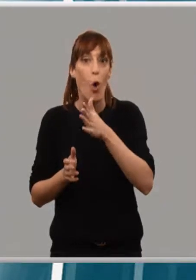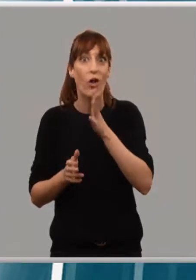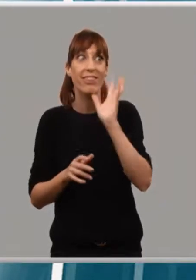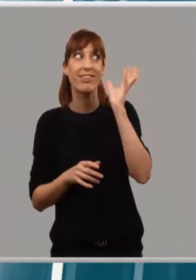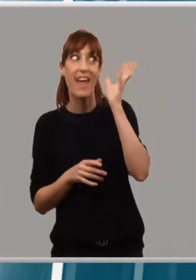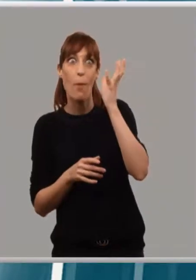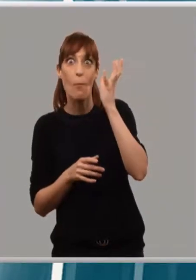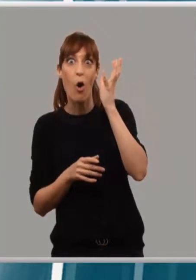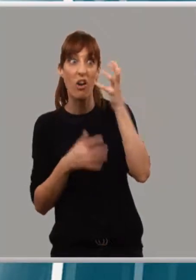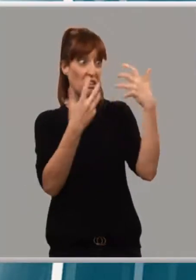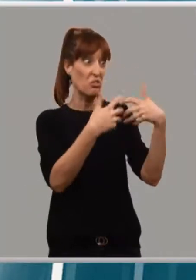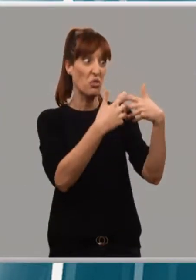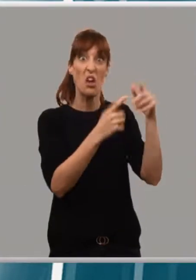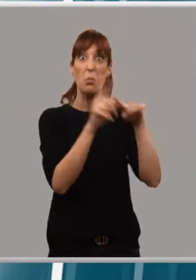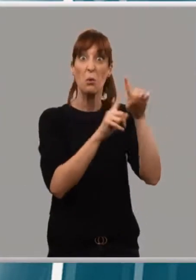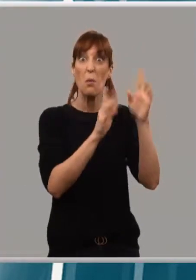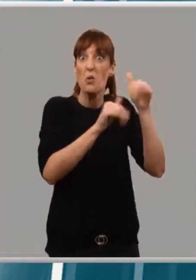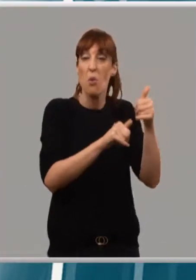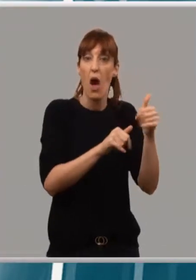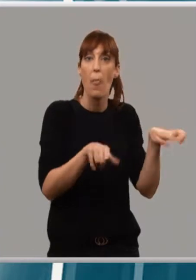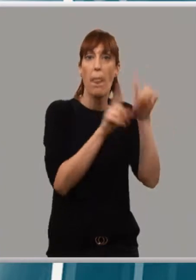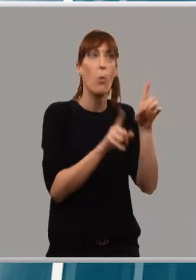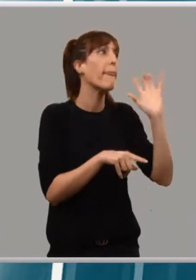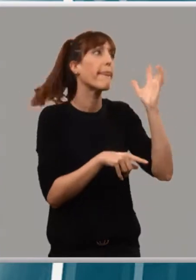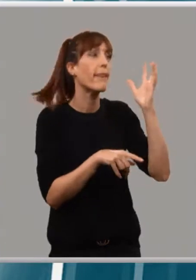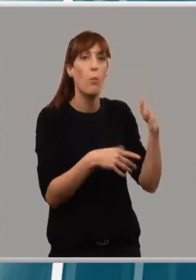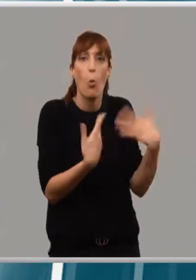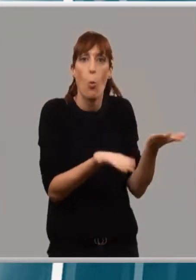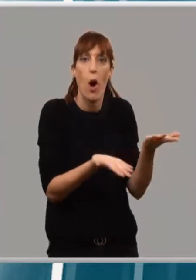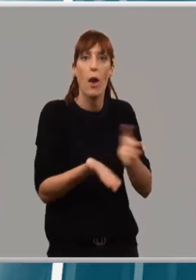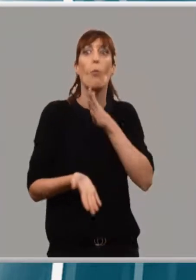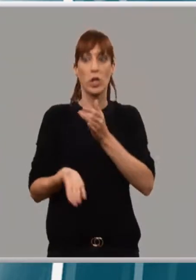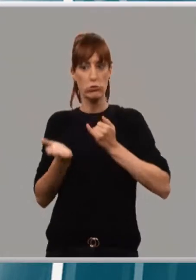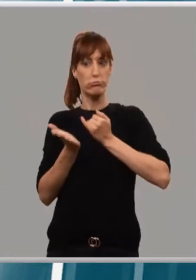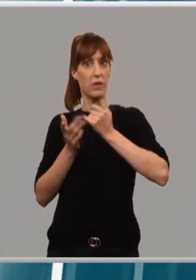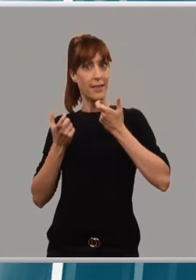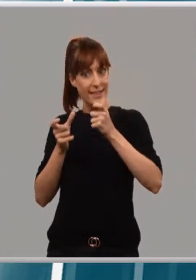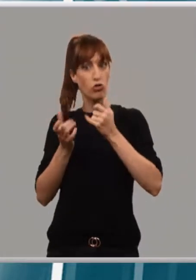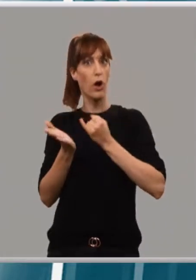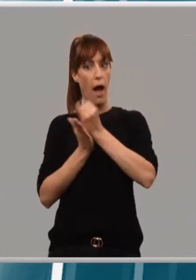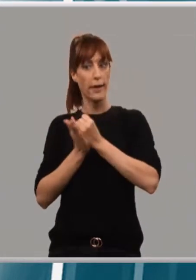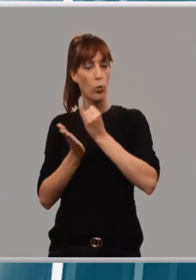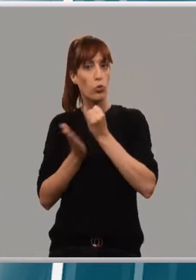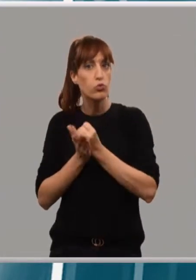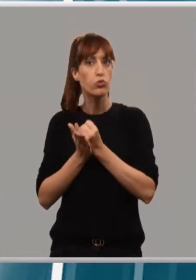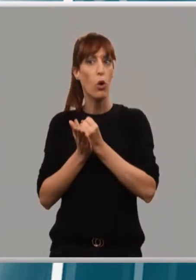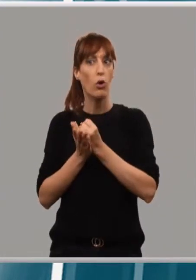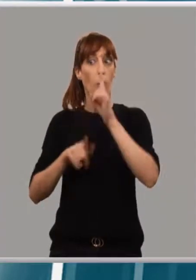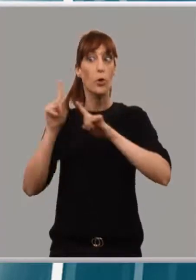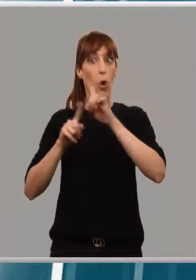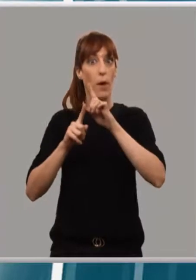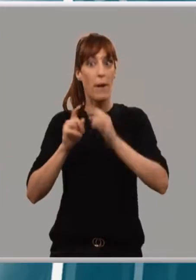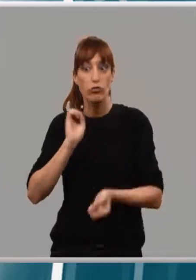estos problemas y el sector siempre con imaginación, con muchísimo esfuerzo y con mucho talento ha conseguido vencer cualquier dificultad.